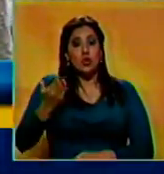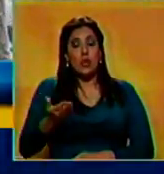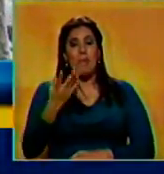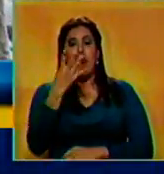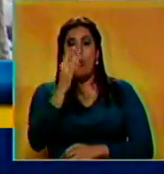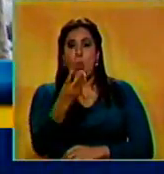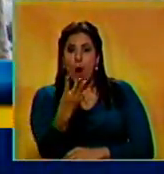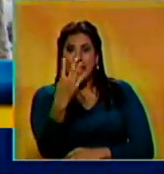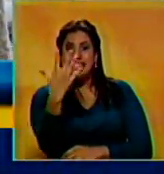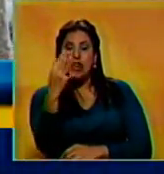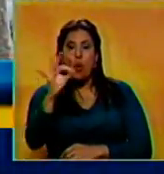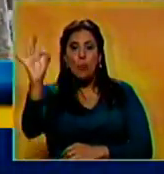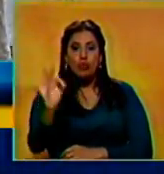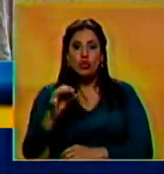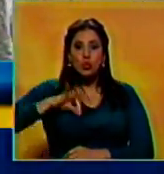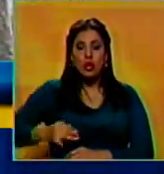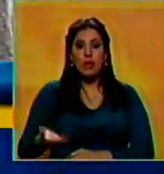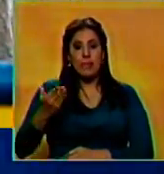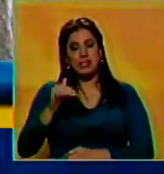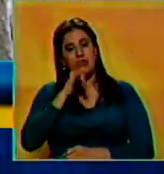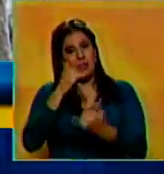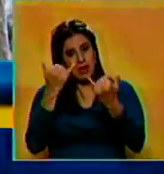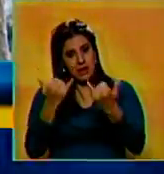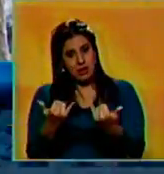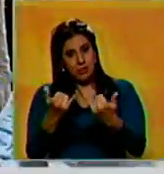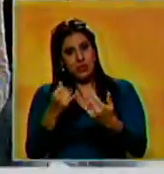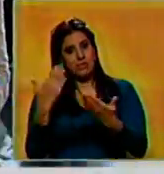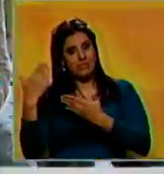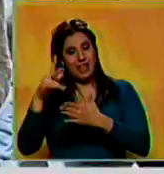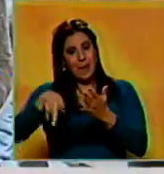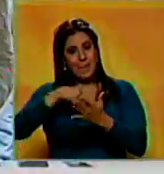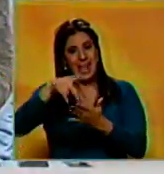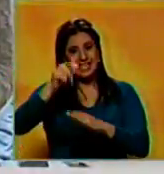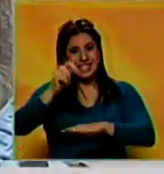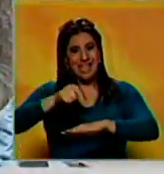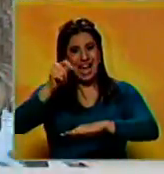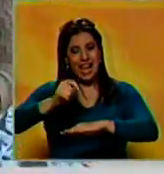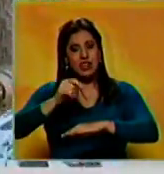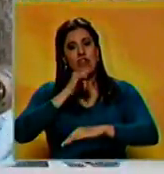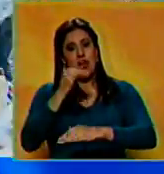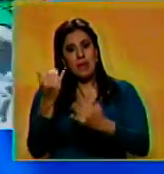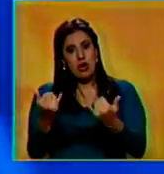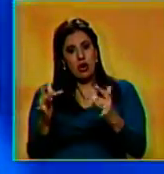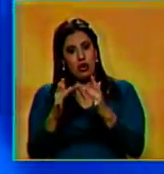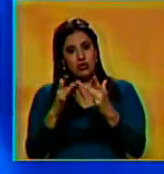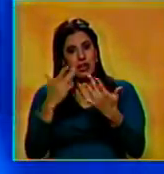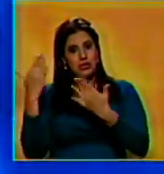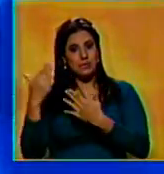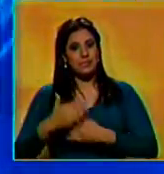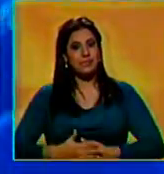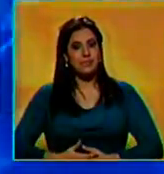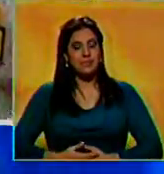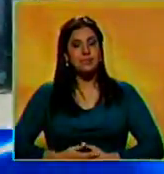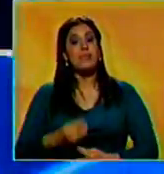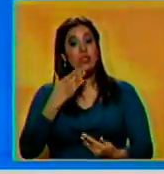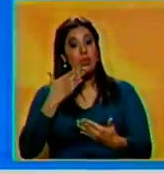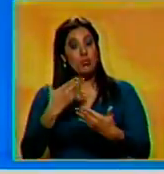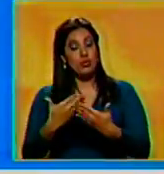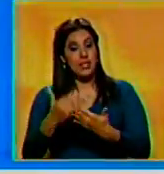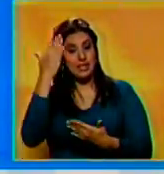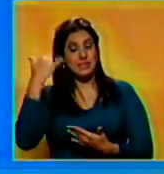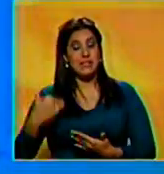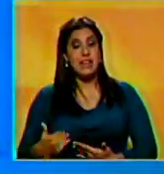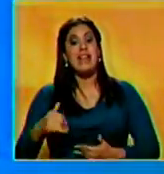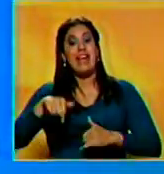menos el 45%. Esta es la información que se genera hasta ahora desde la Plaza Abrión de Chacahito. Con ella retornamos con ustedes el pase al estudio. Muchísimas gracias